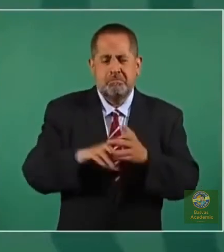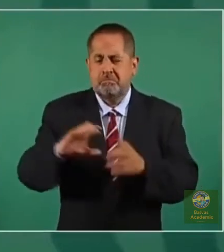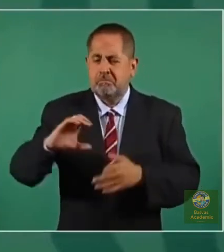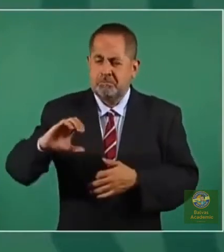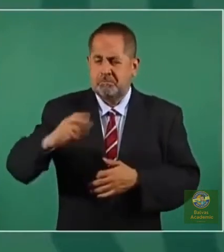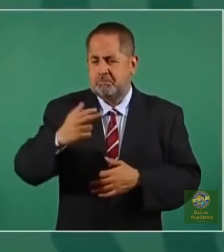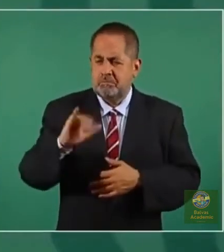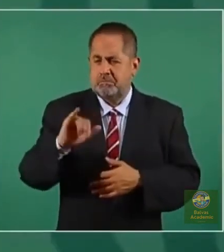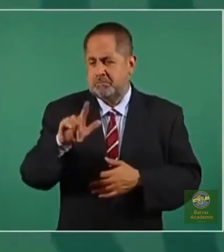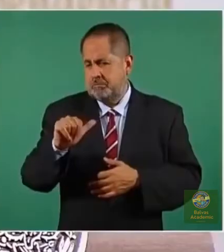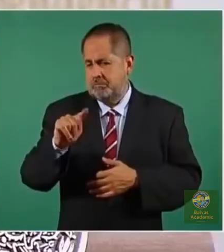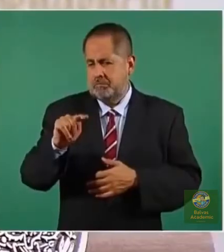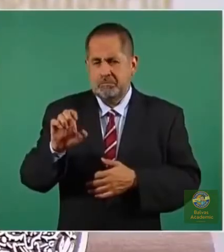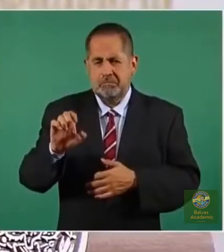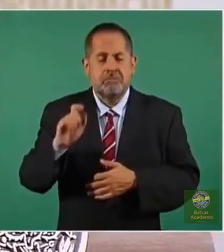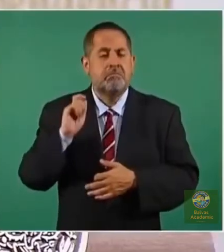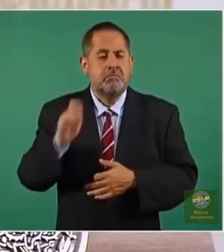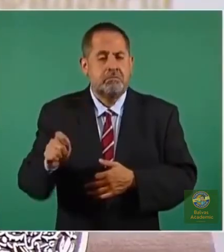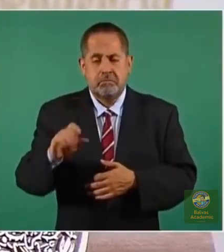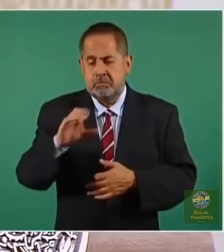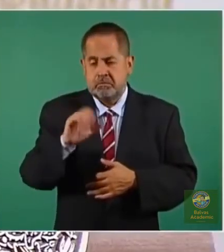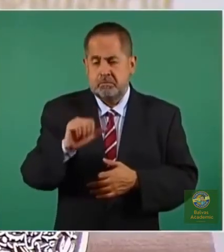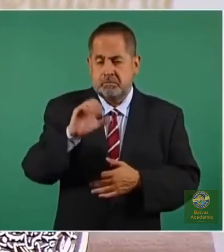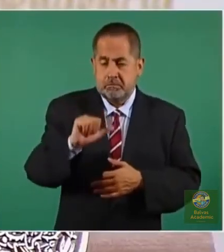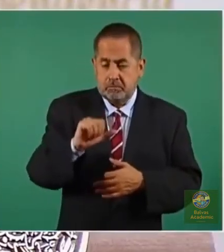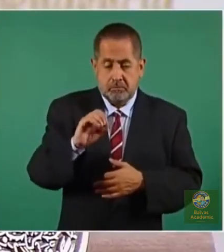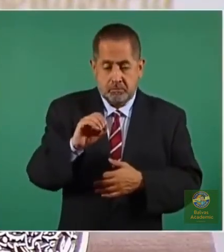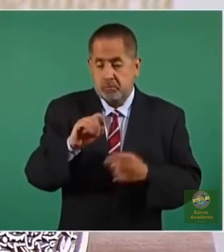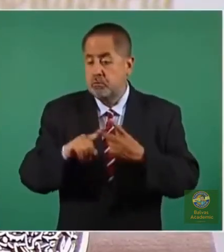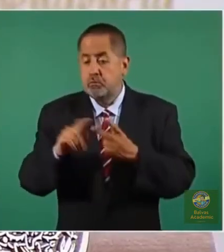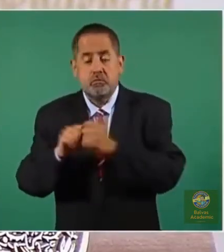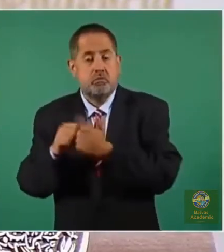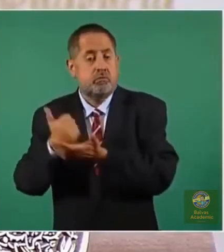chilaque, que es cacao con arroz,